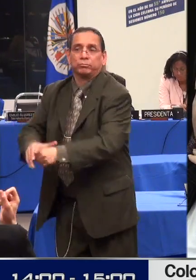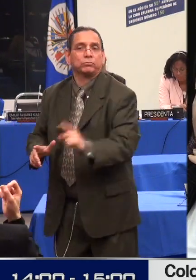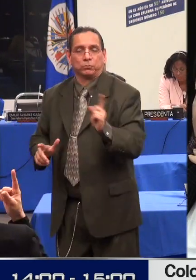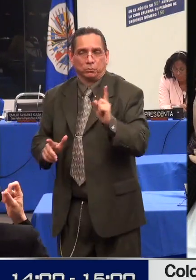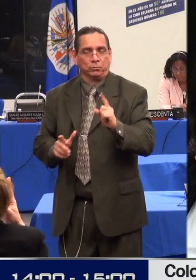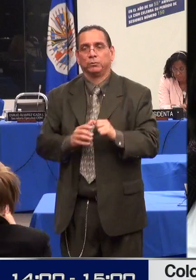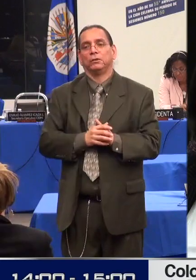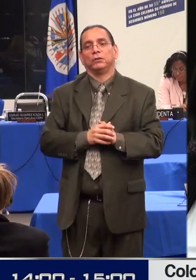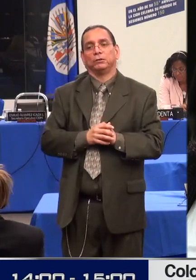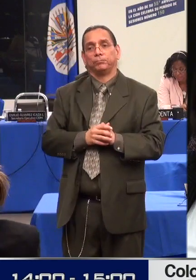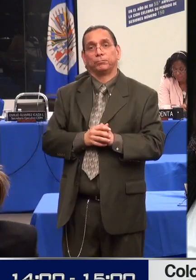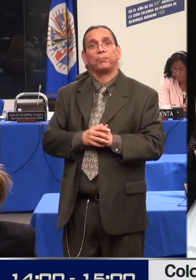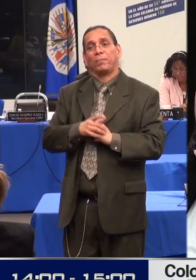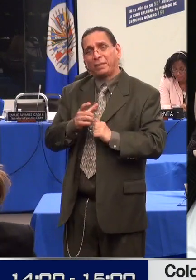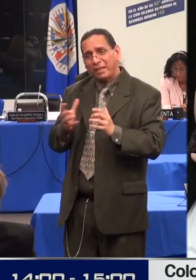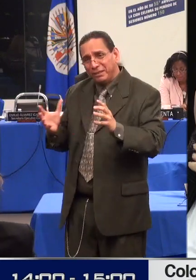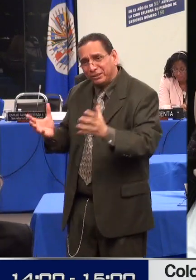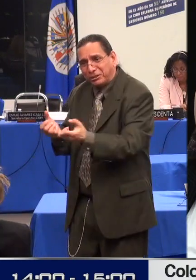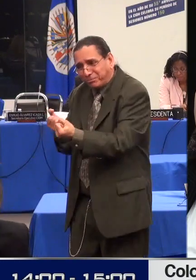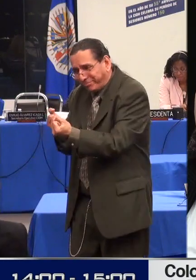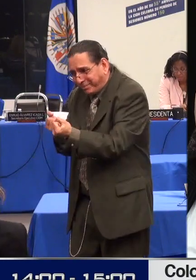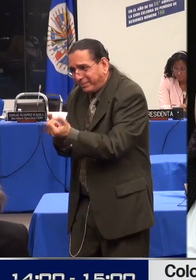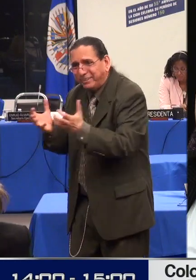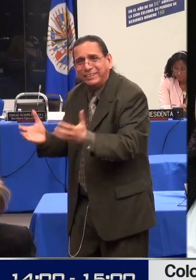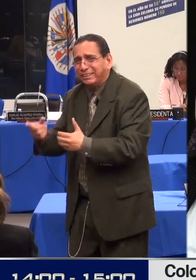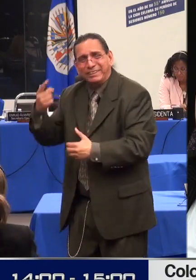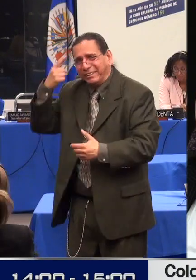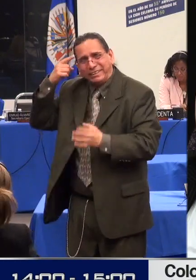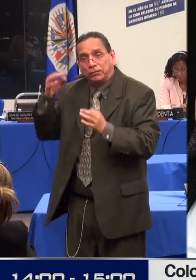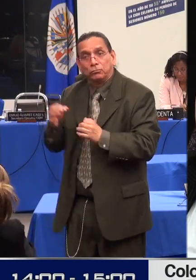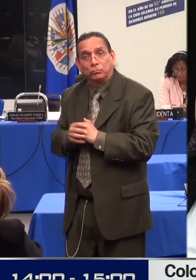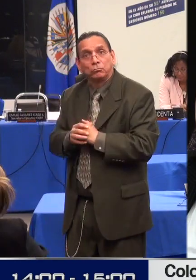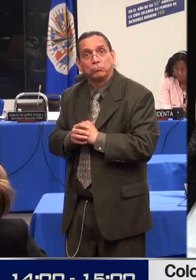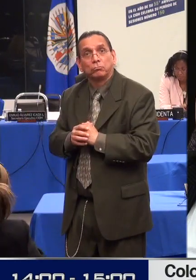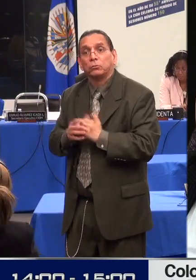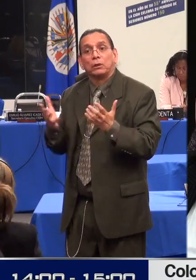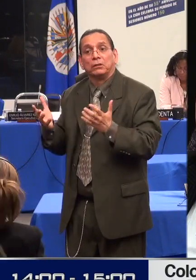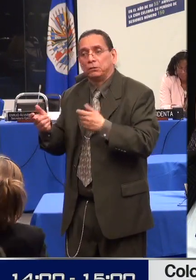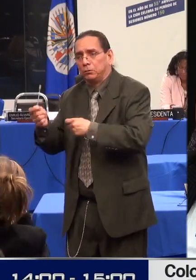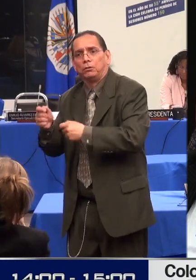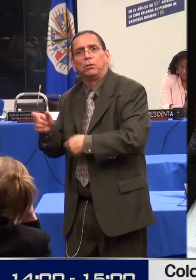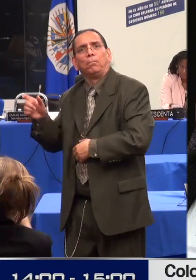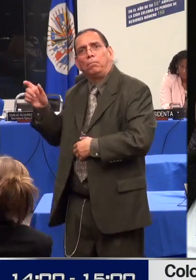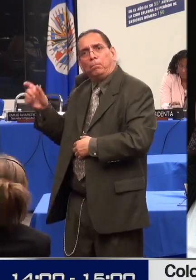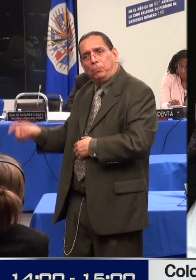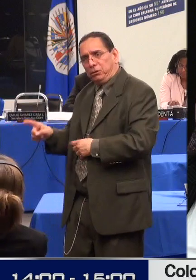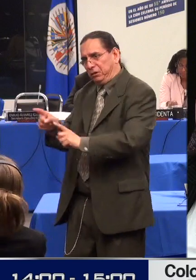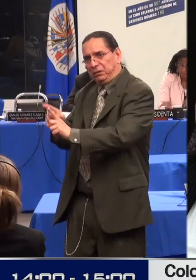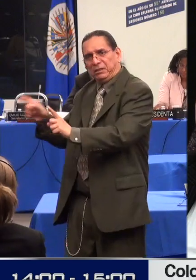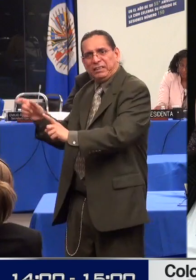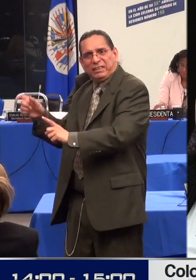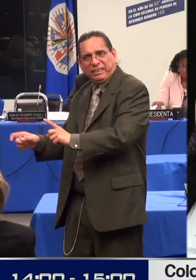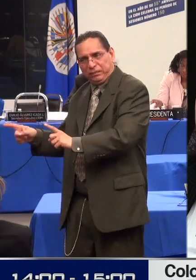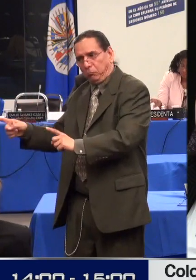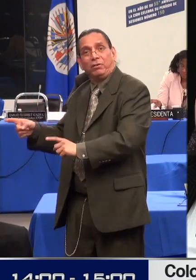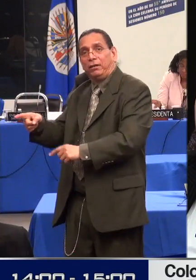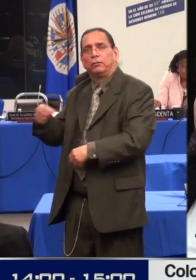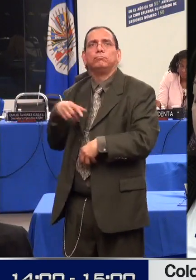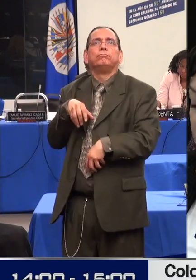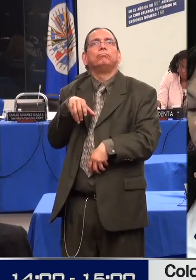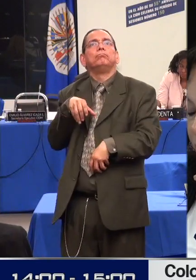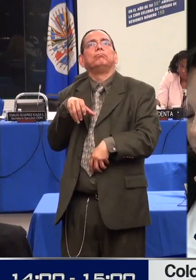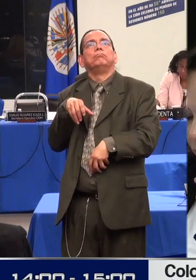será concebible desde un punto de vista constitucional que por la sola representación legal que ejerce una madre sobre su hija interdicta